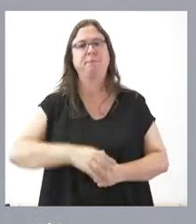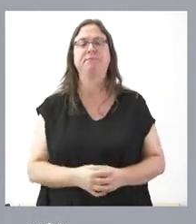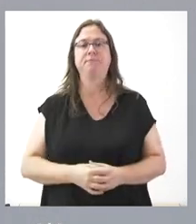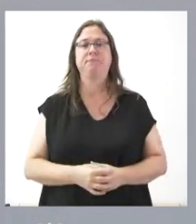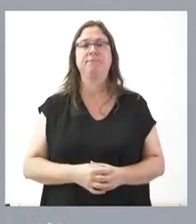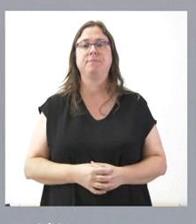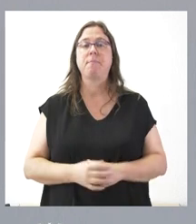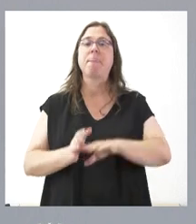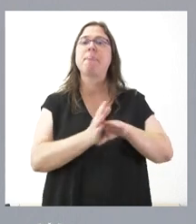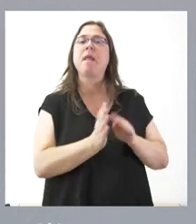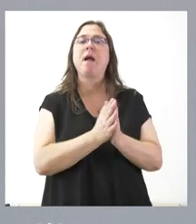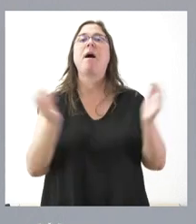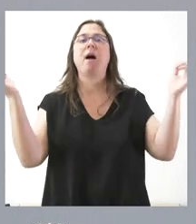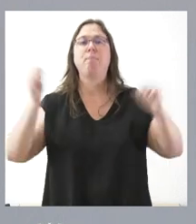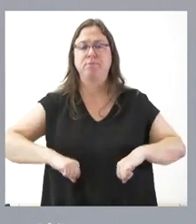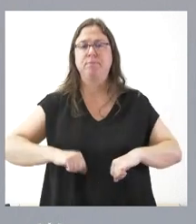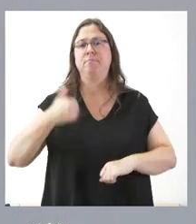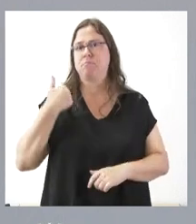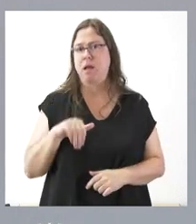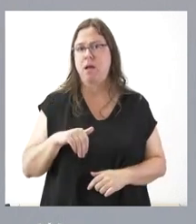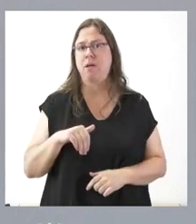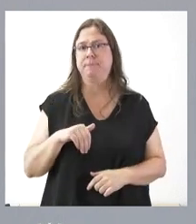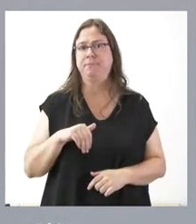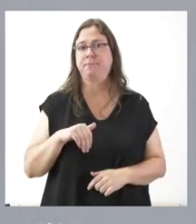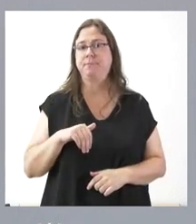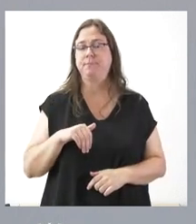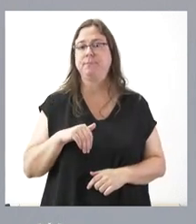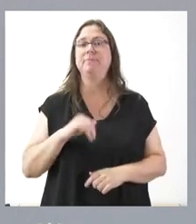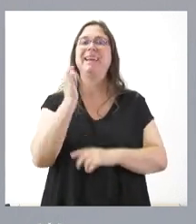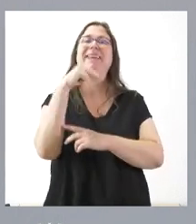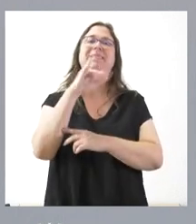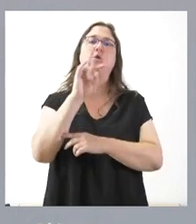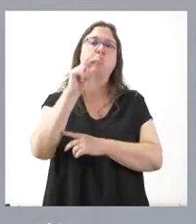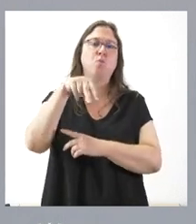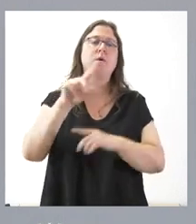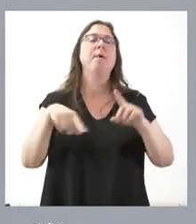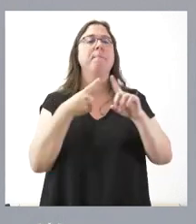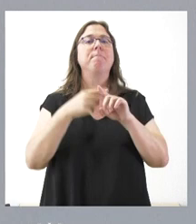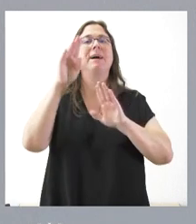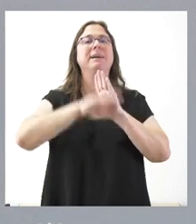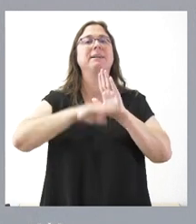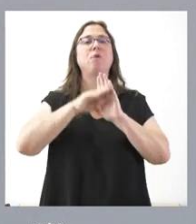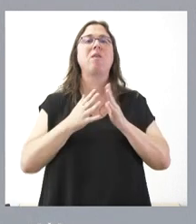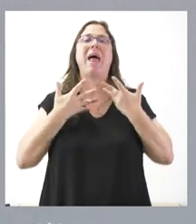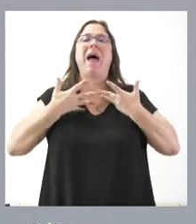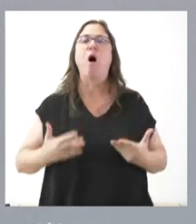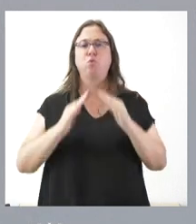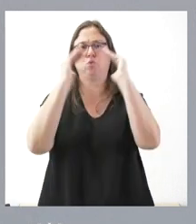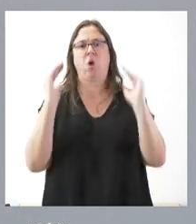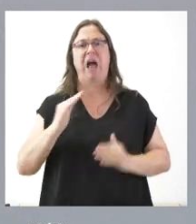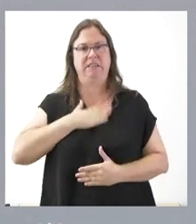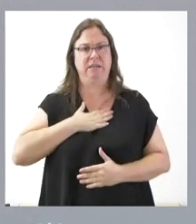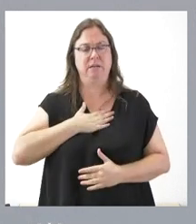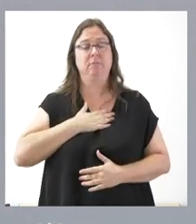Aprobamos los acuerdos del Intecum y del programa Asgusto en Casa. Como ustedes